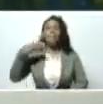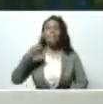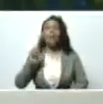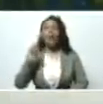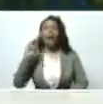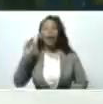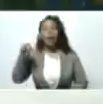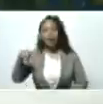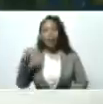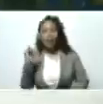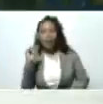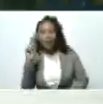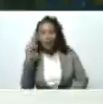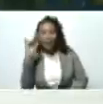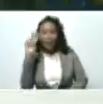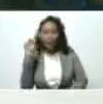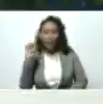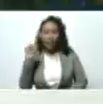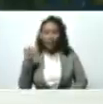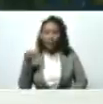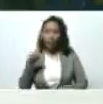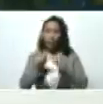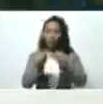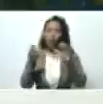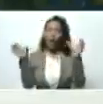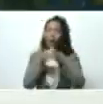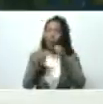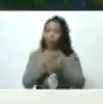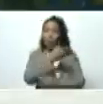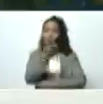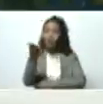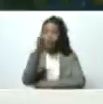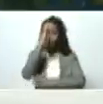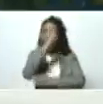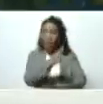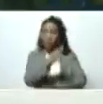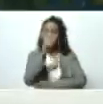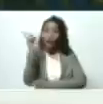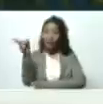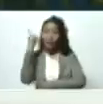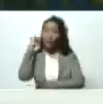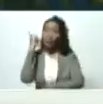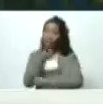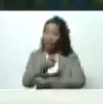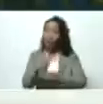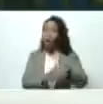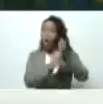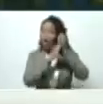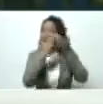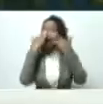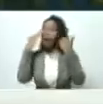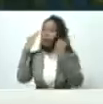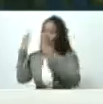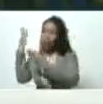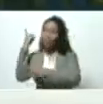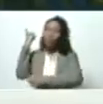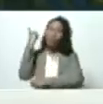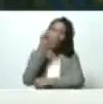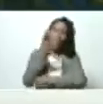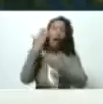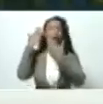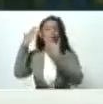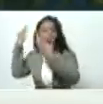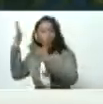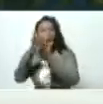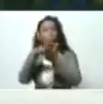todo su equipo y ustedes directamente así deben ser los líderes Teyechea así deben ser los